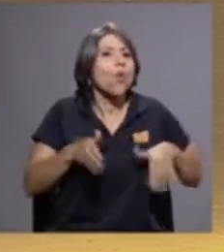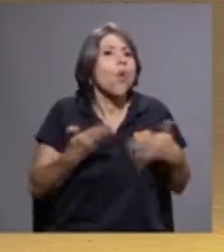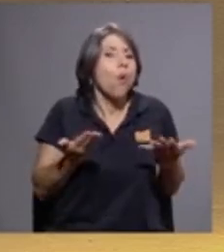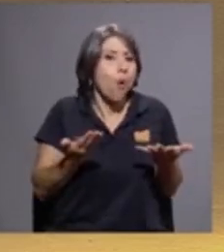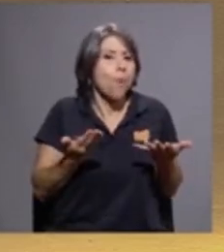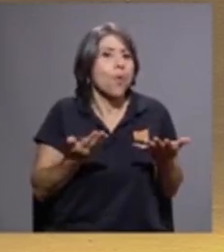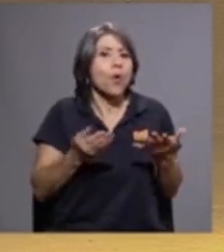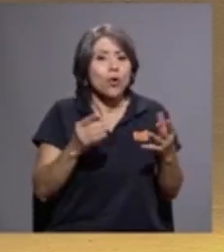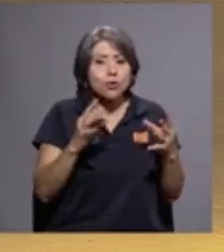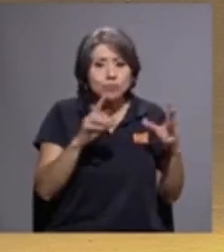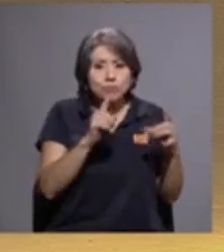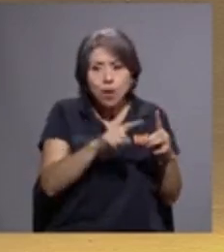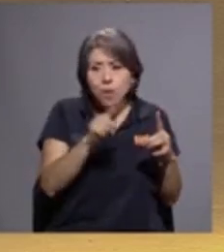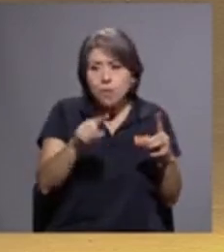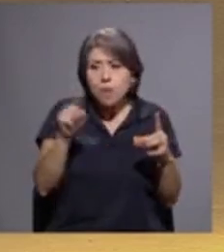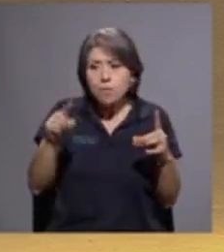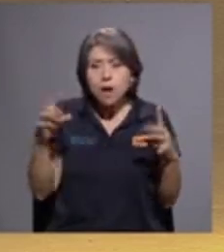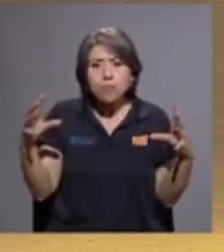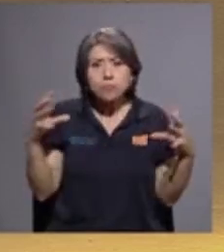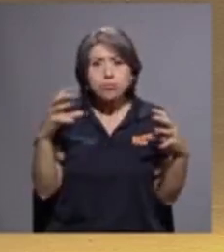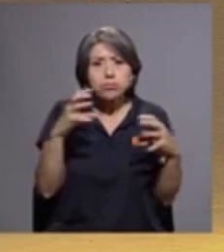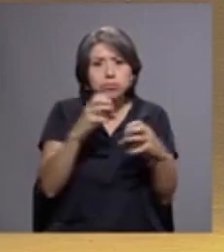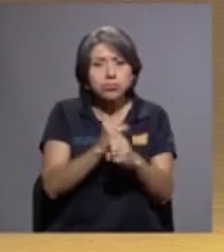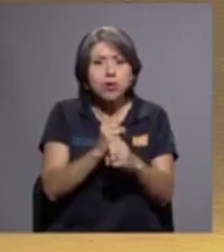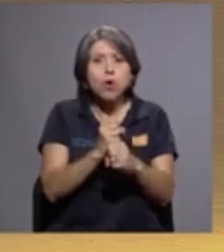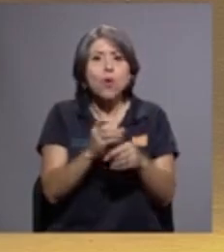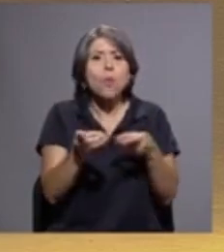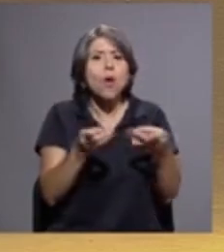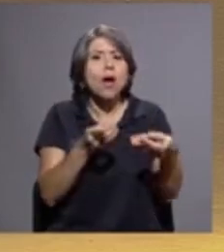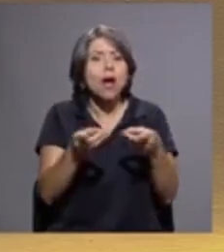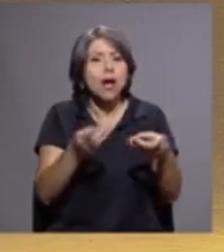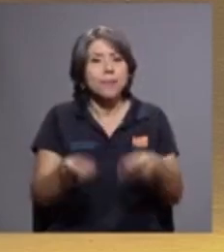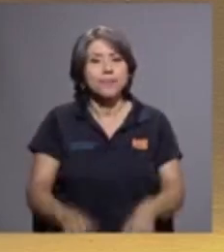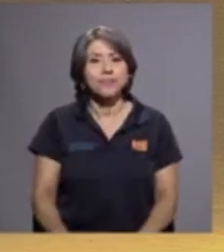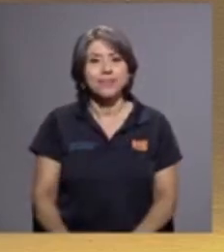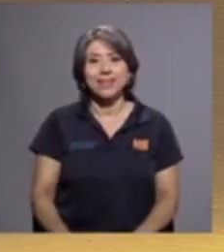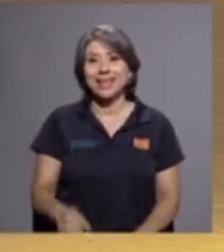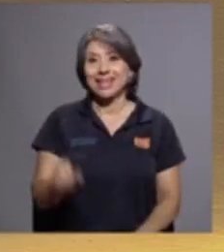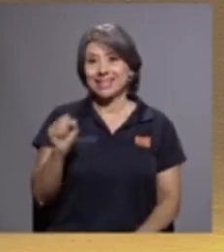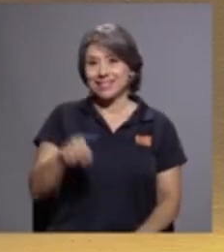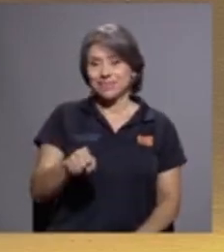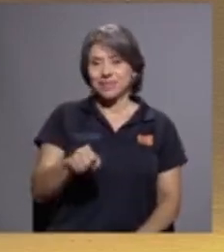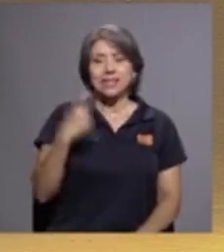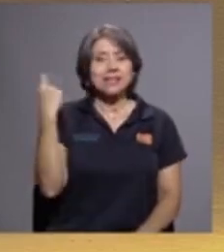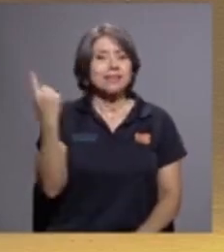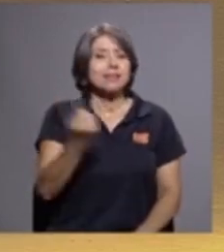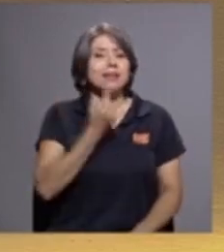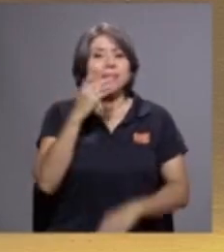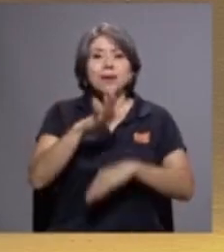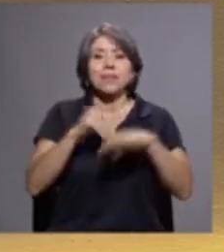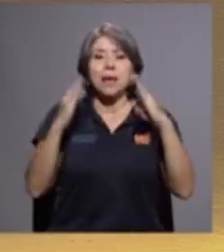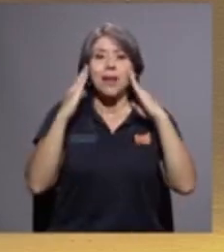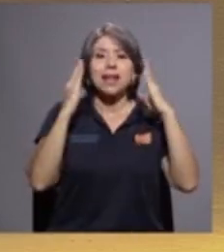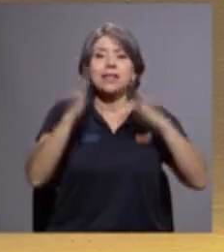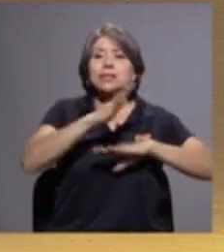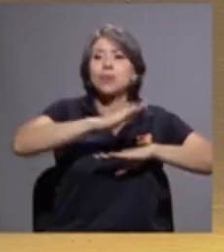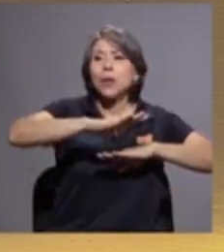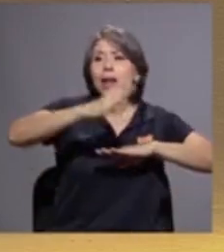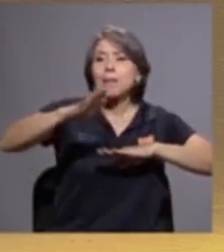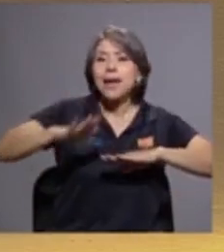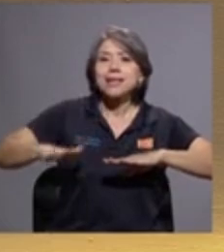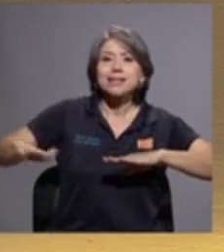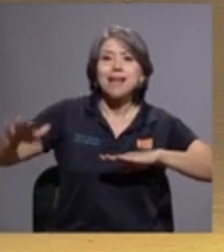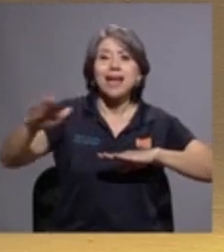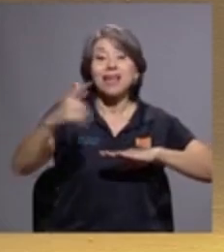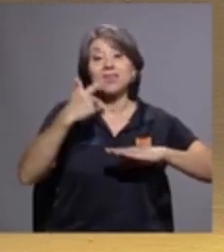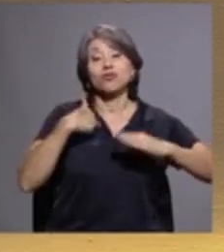crónica de acuarelas está descrita de algún modo. Sí, el paisaje siempre me llama la atención soy de